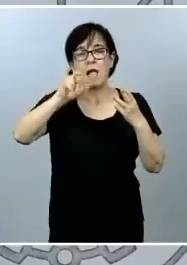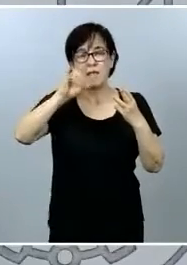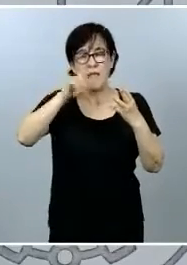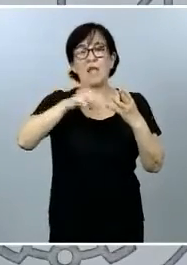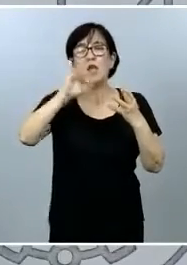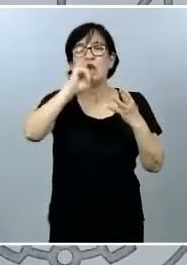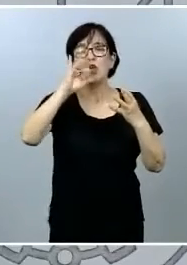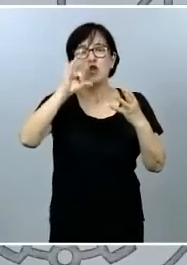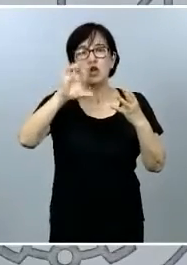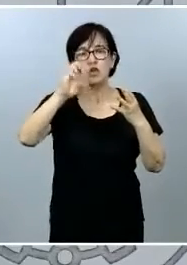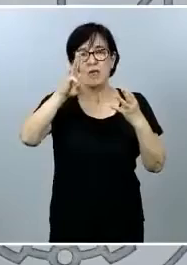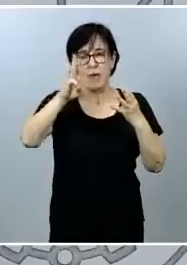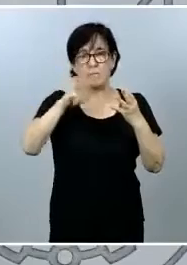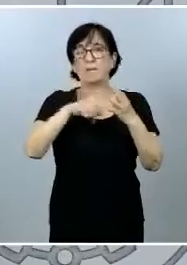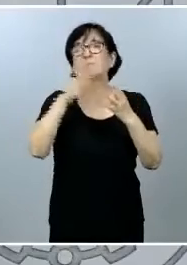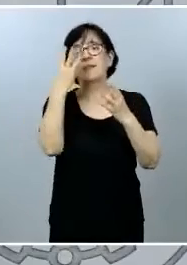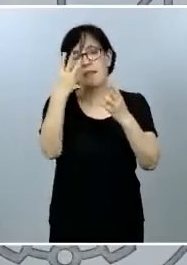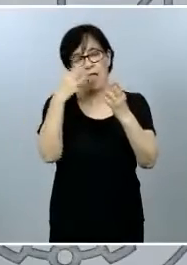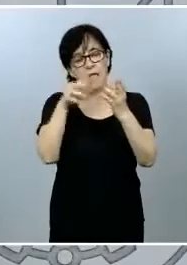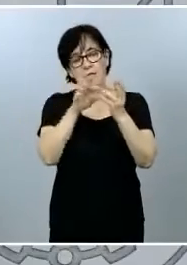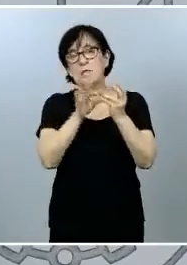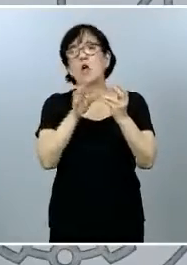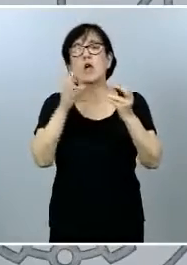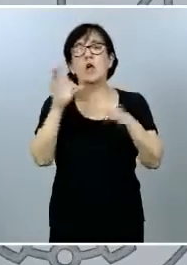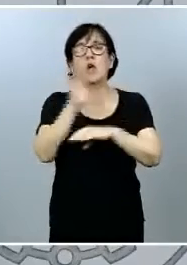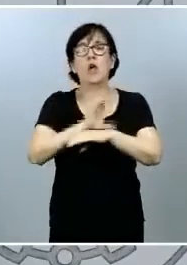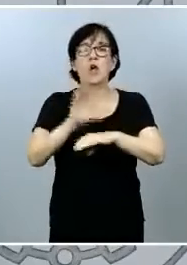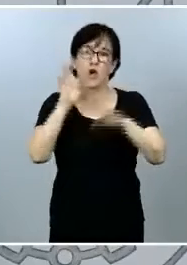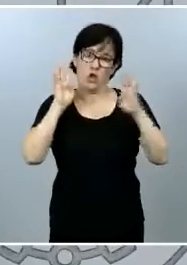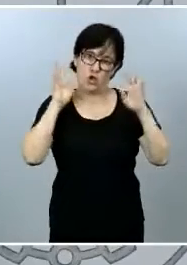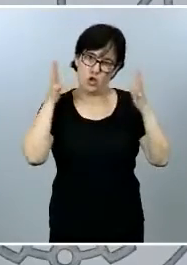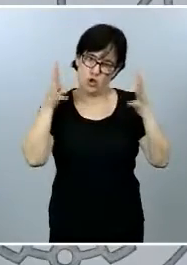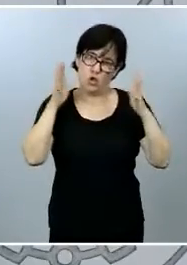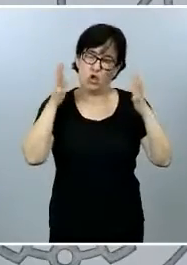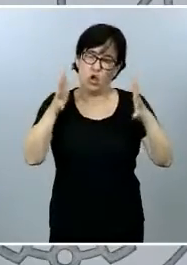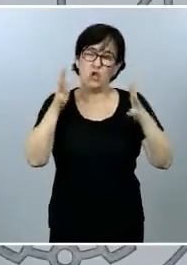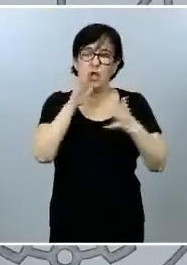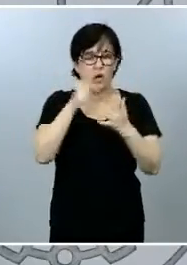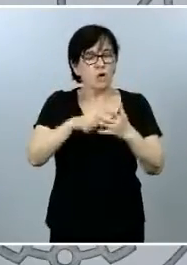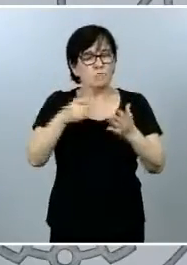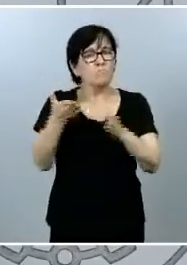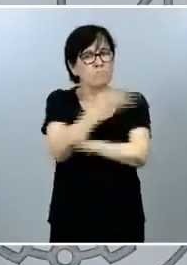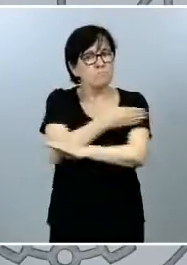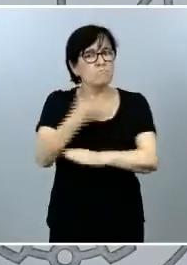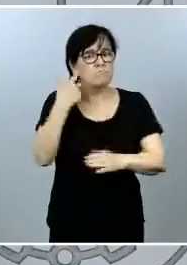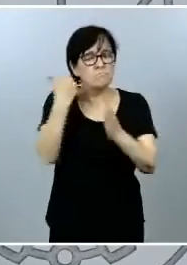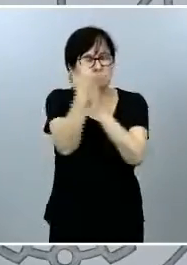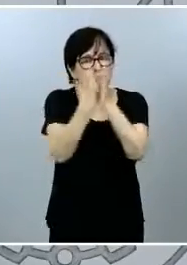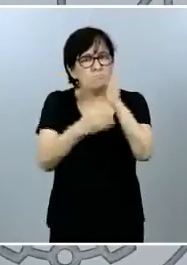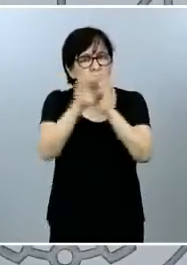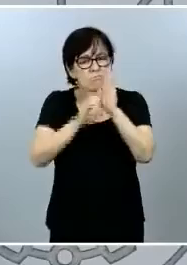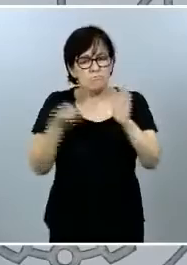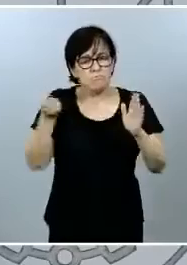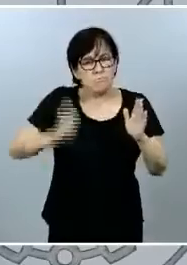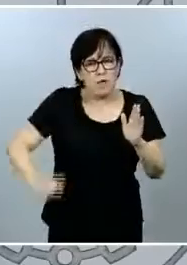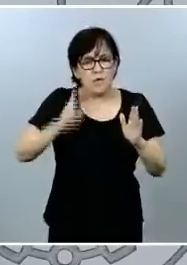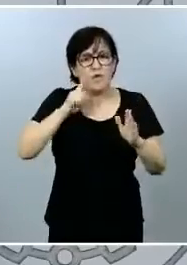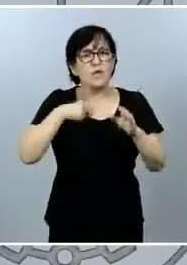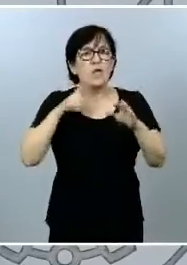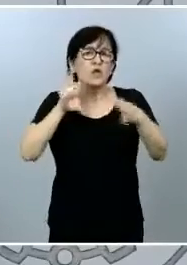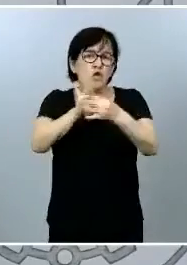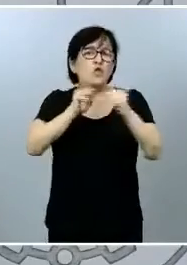como consejeros. Todas ellas personas con amplias trayectorias profesionales, vinculadas a temas de competencia,